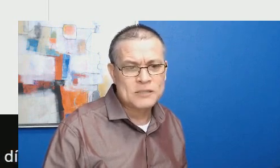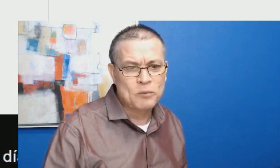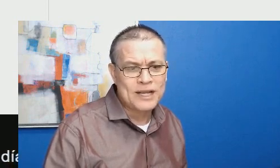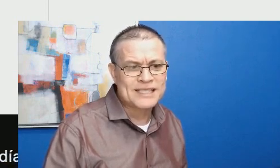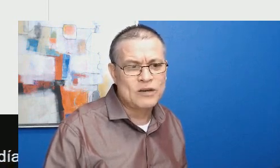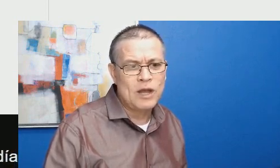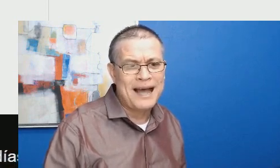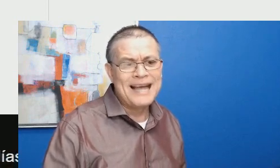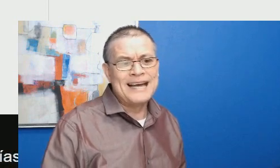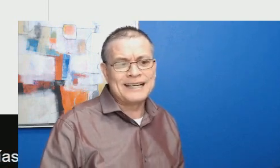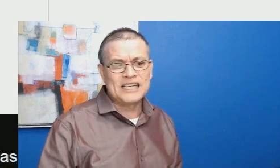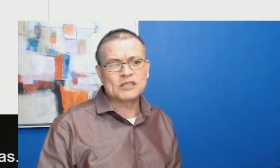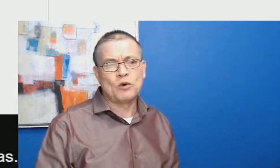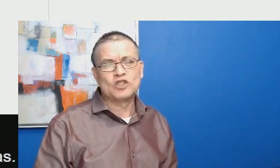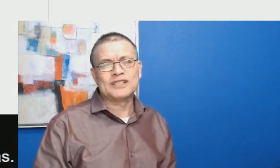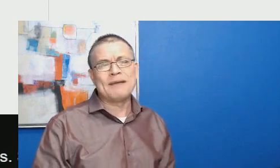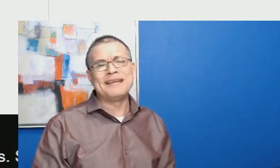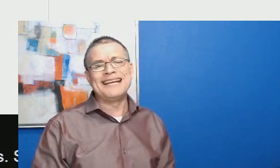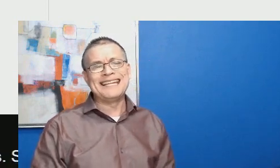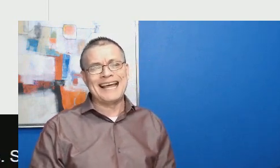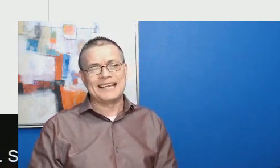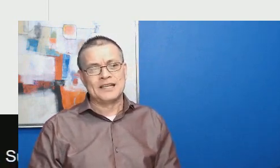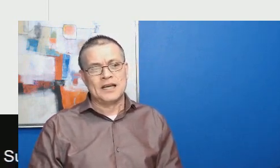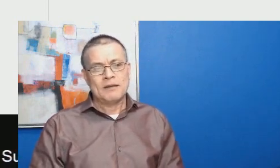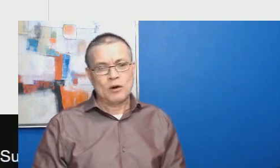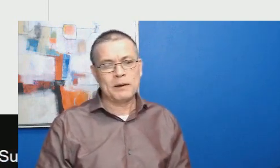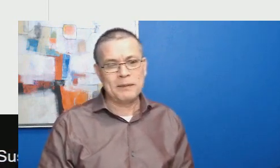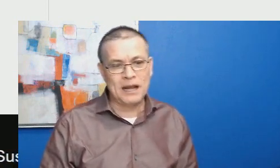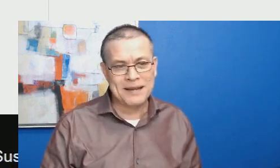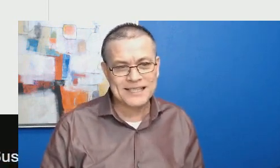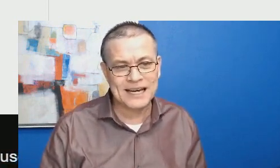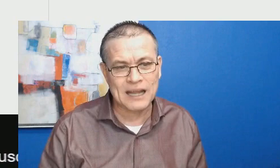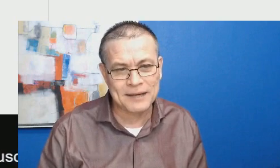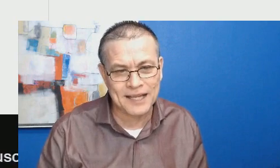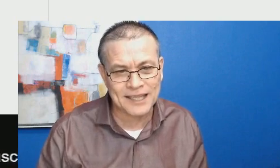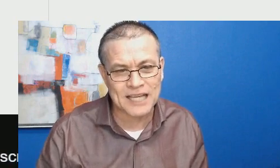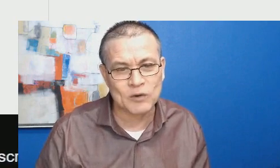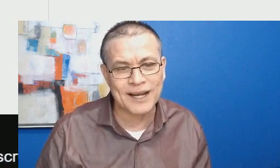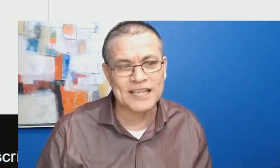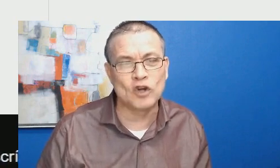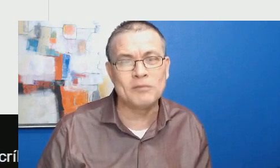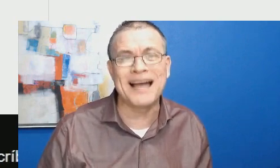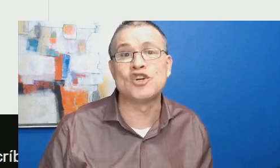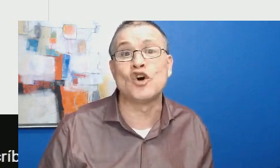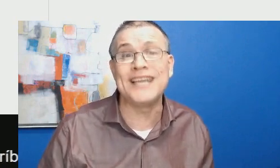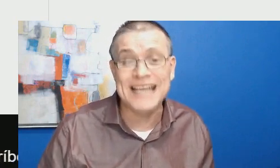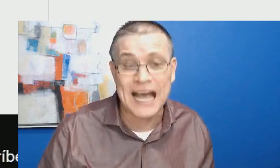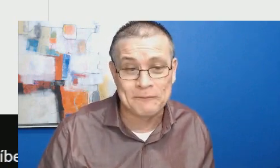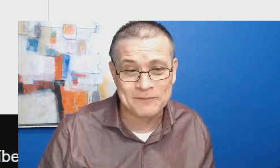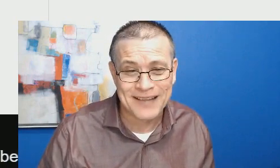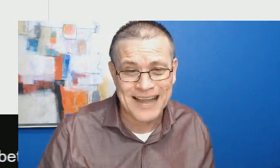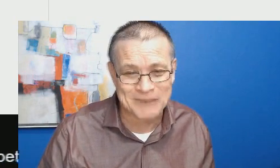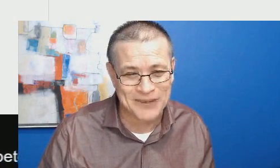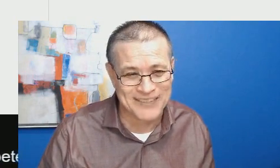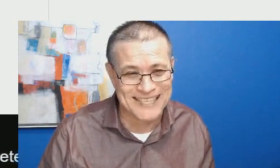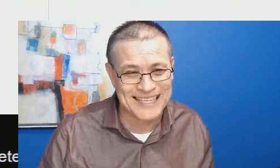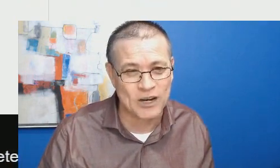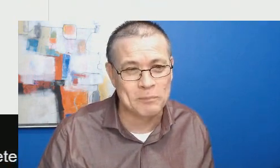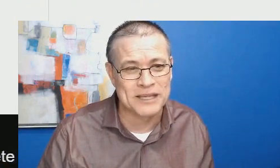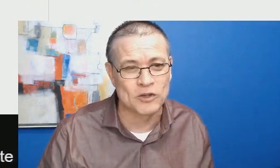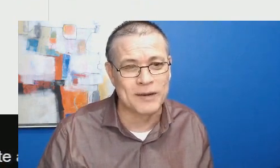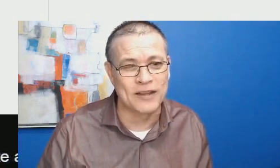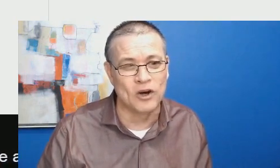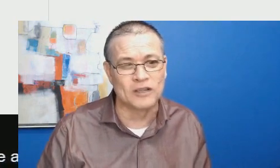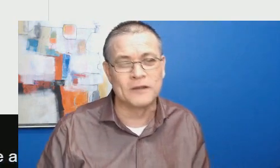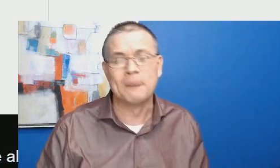Felicidades por esta nueva responsabilidad. Por primera vez en el gabinete las mujeres son mayoría. Ah, pero dicen